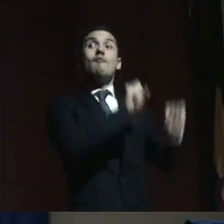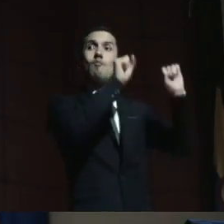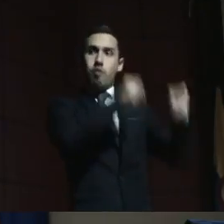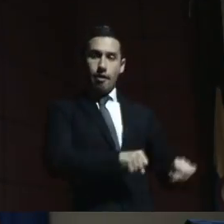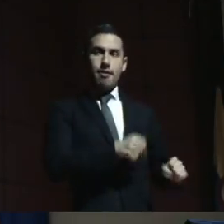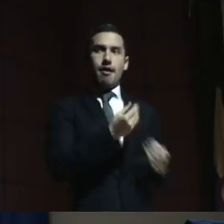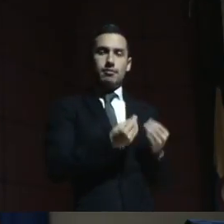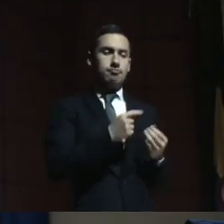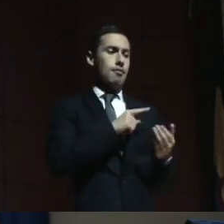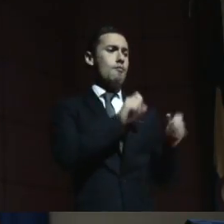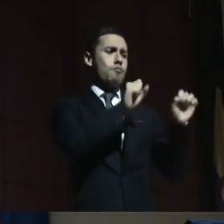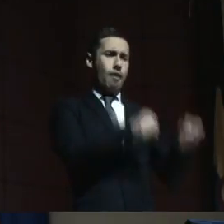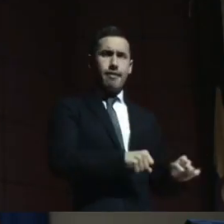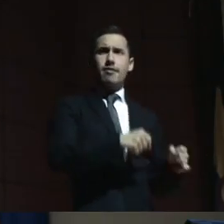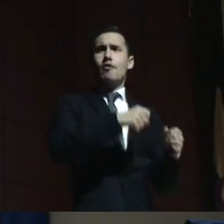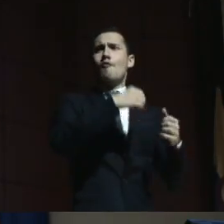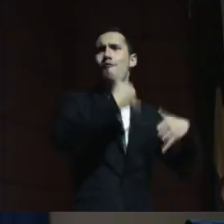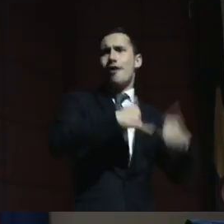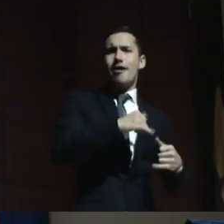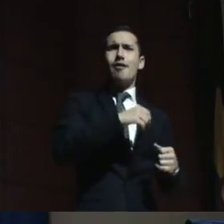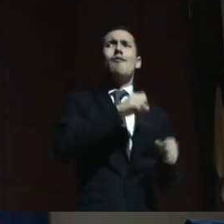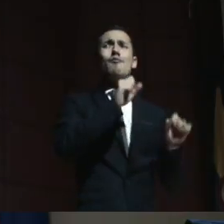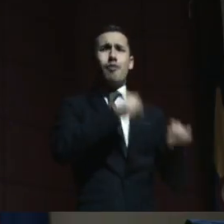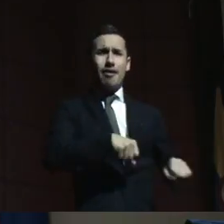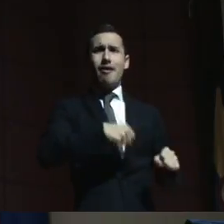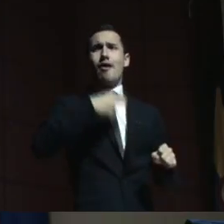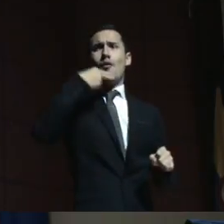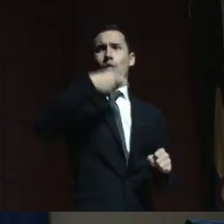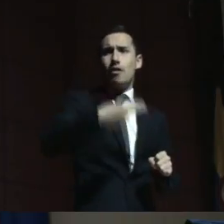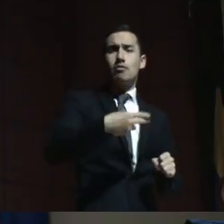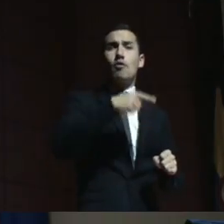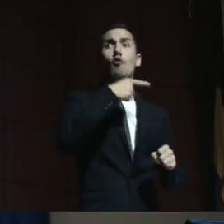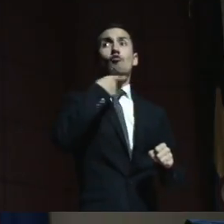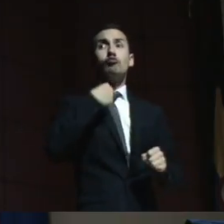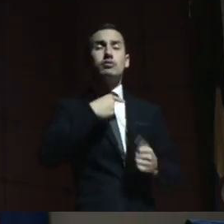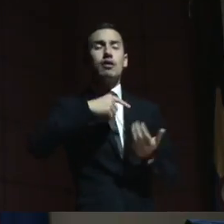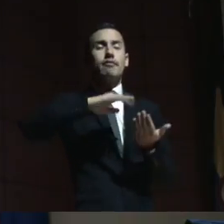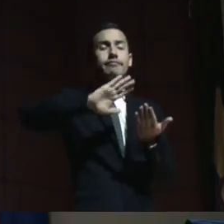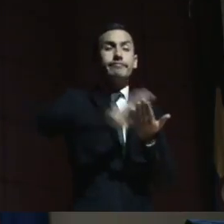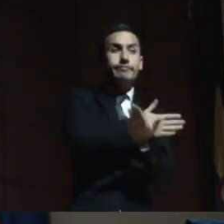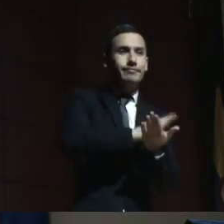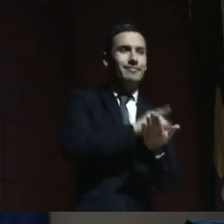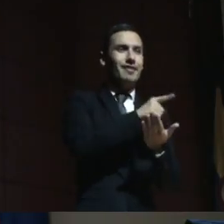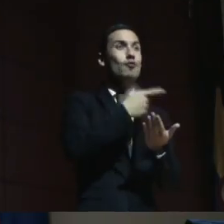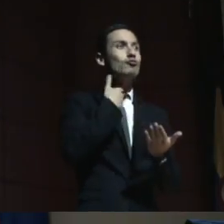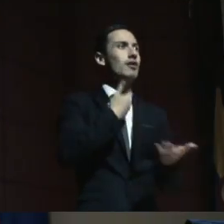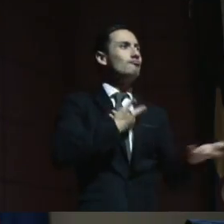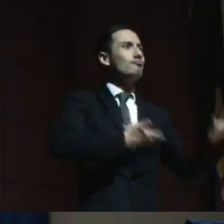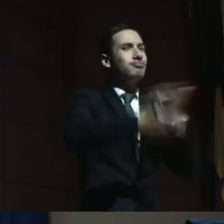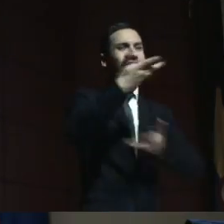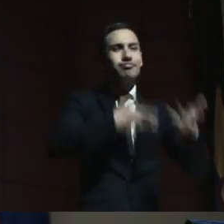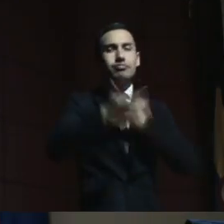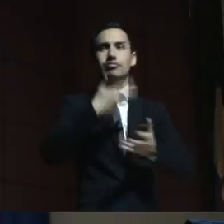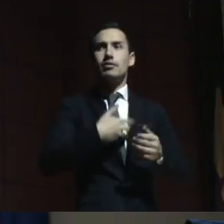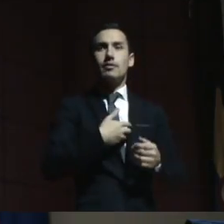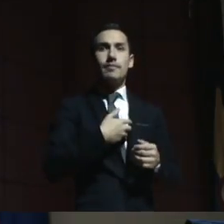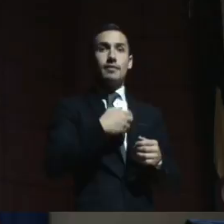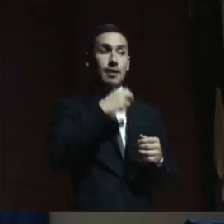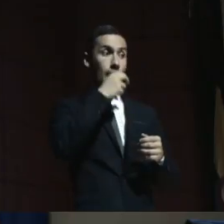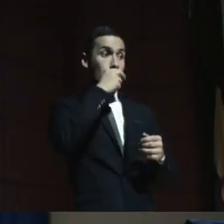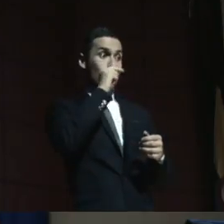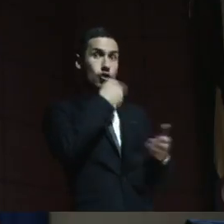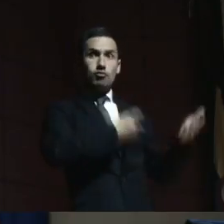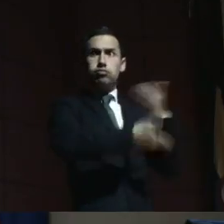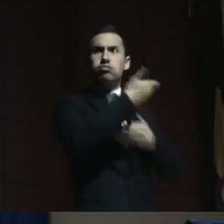a hacer ese ejercicio, le gustan los cuentos, le gusta cantar, es muy sociable, está con los otros niños de una manera